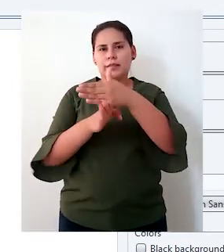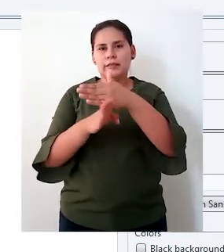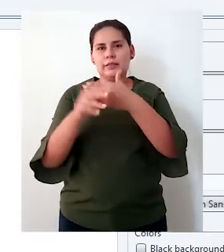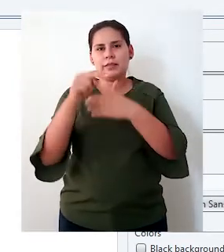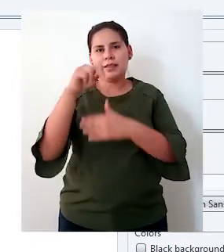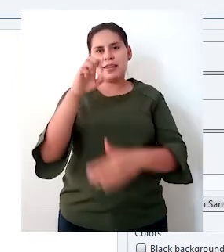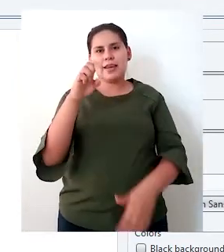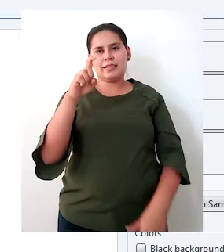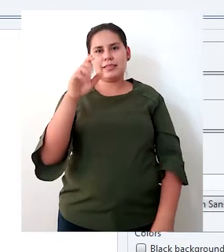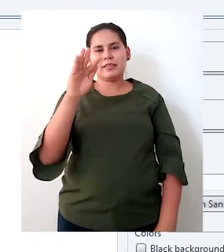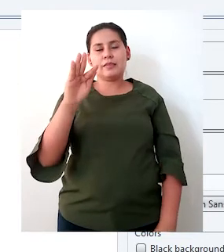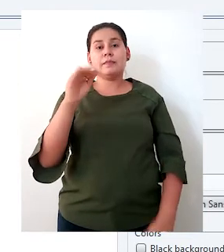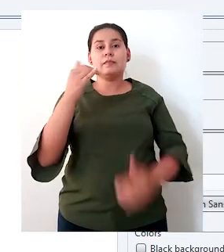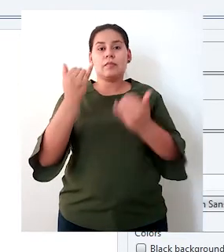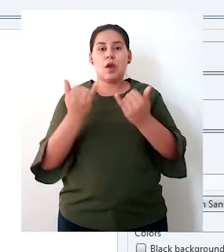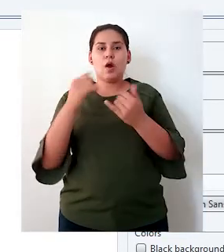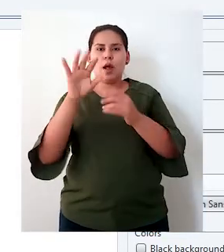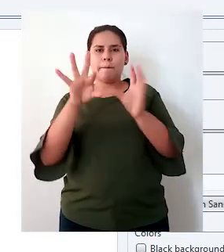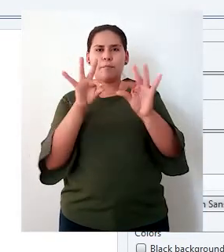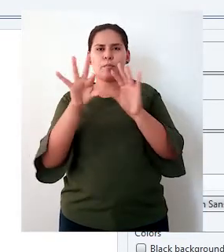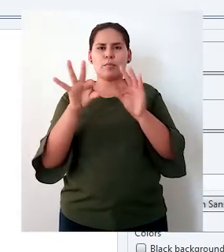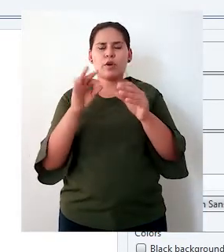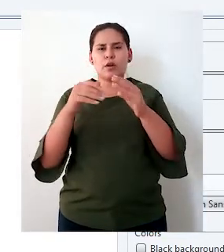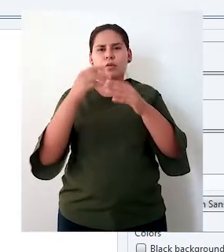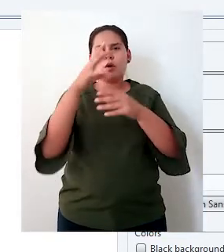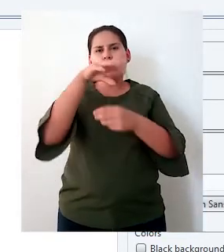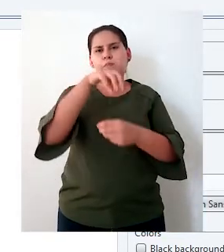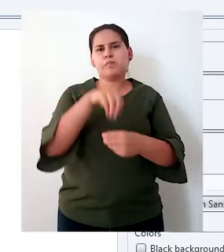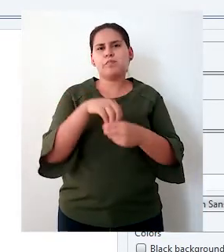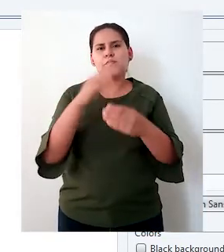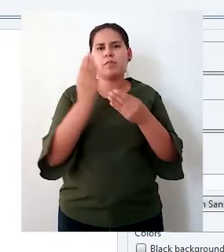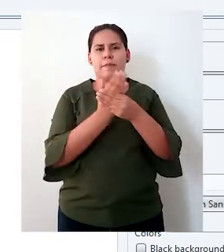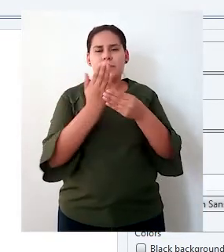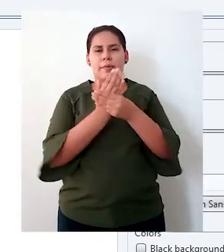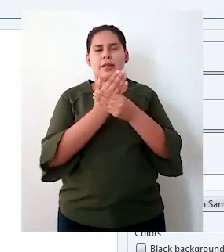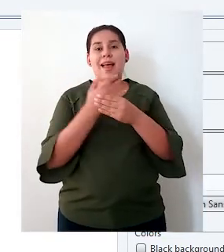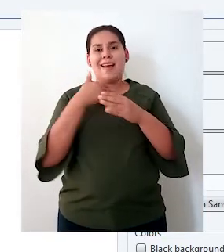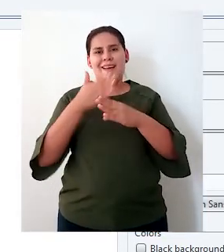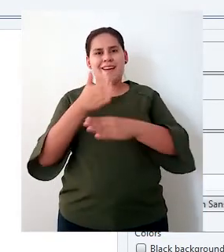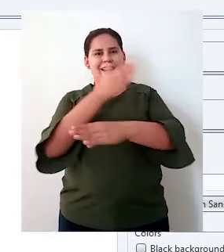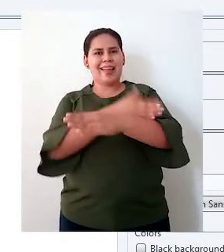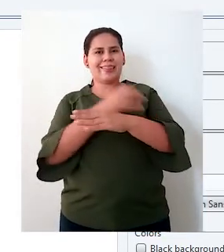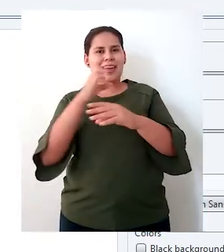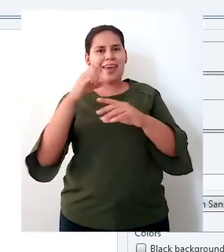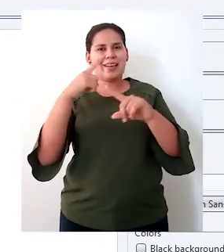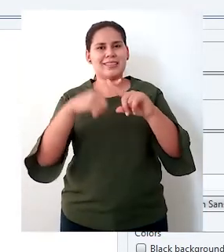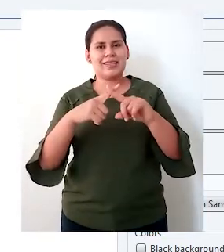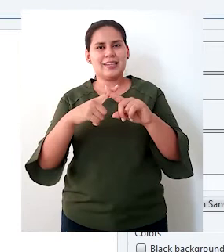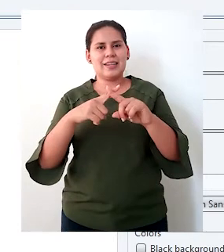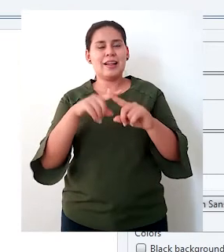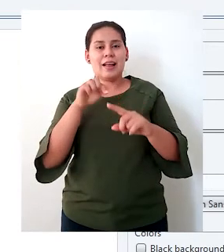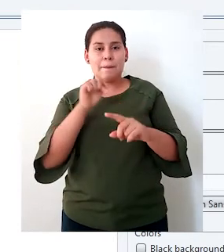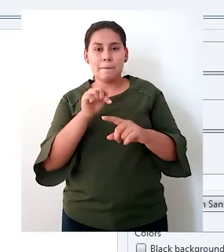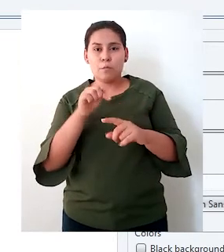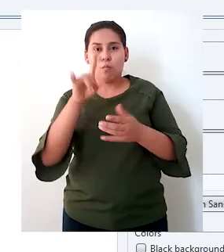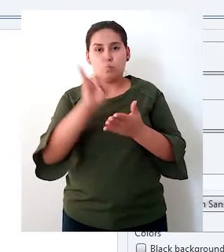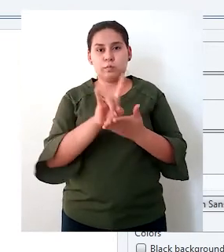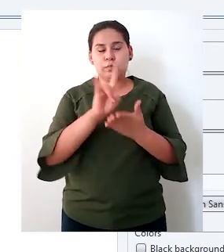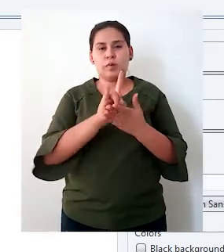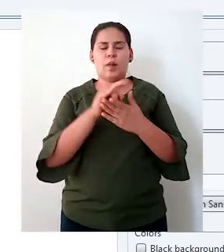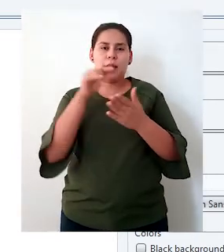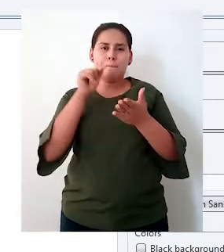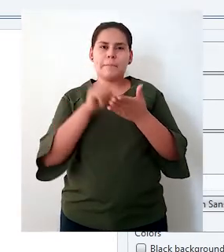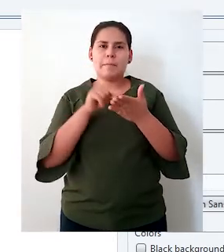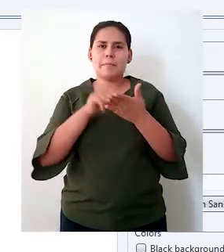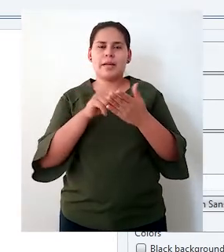debemos seleccionar el archivo. Como nosotros descargamos un archivo en Excel desde la base de datos Scopus, hacemos clic